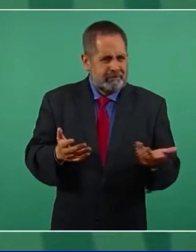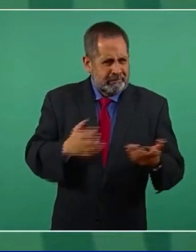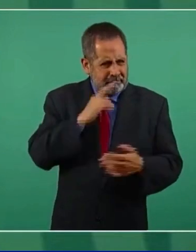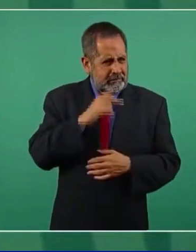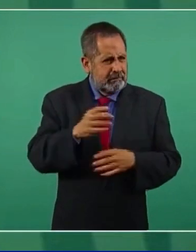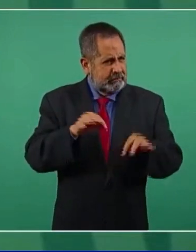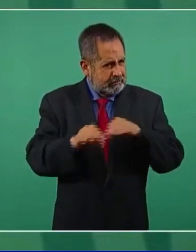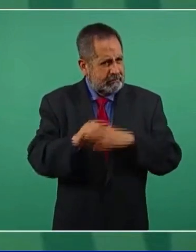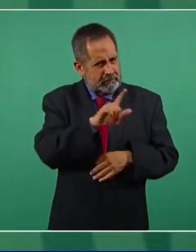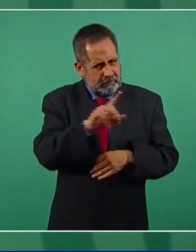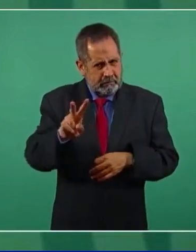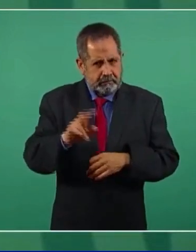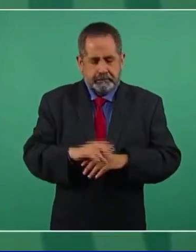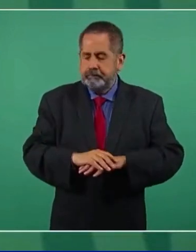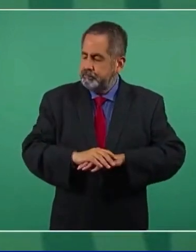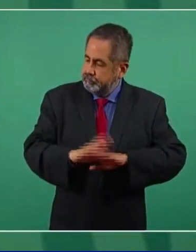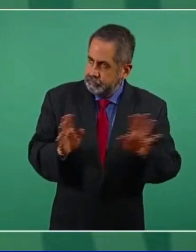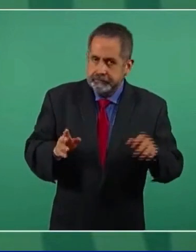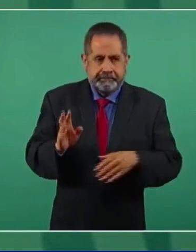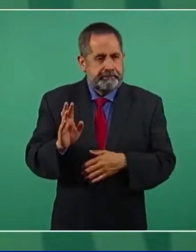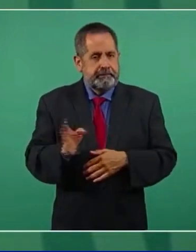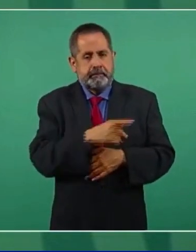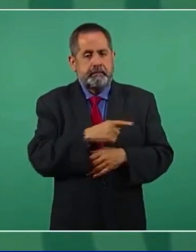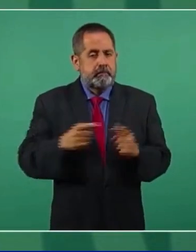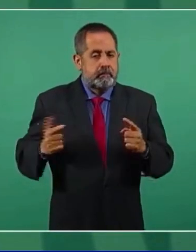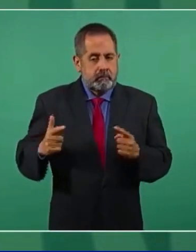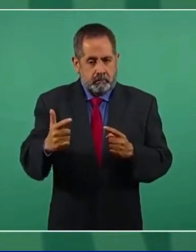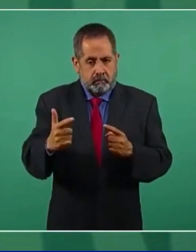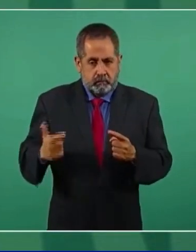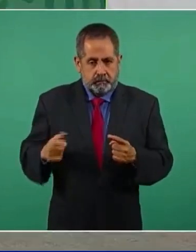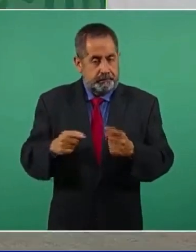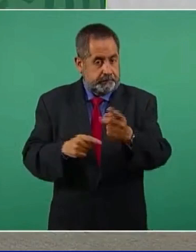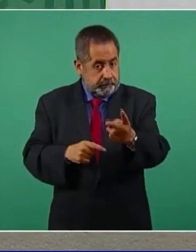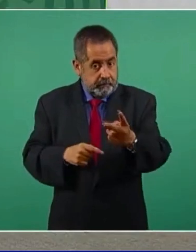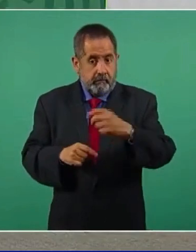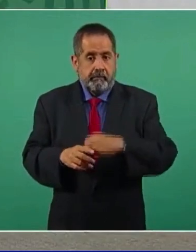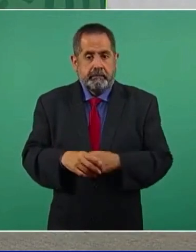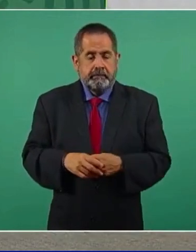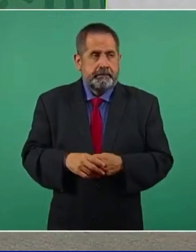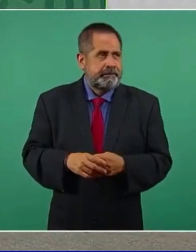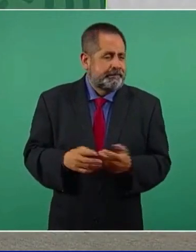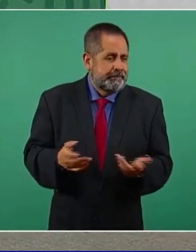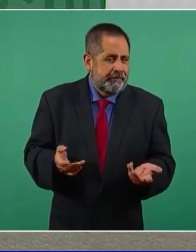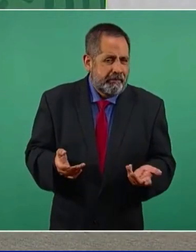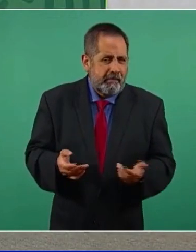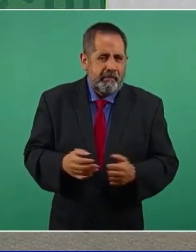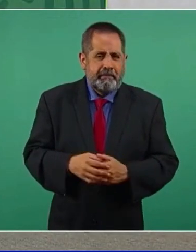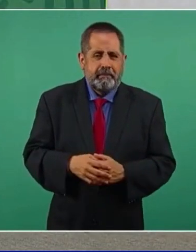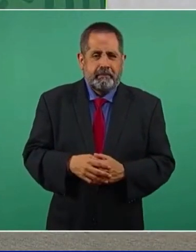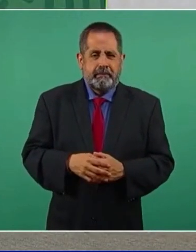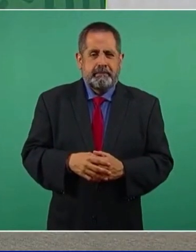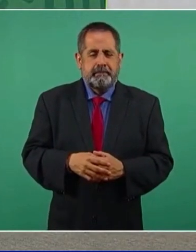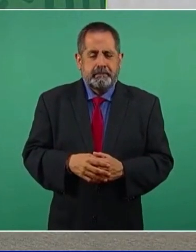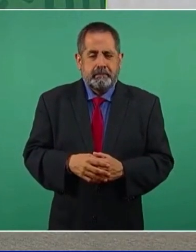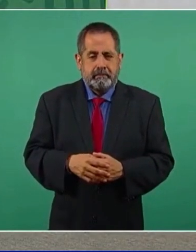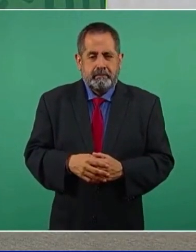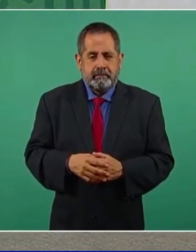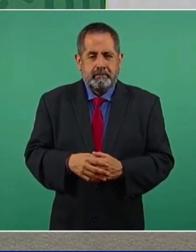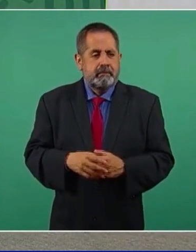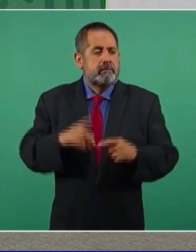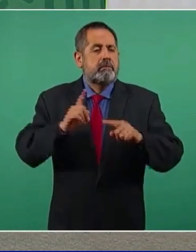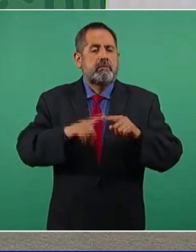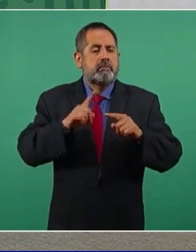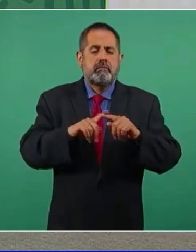Bueno, viene lo de este señor de Guanajuato, donde lo